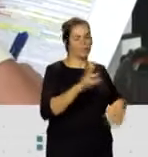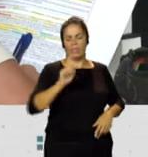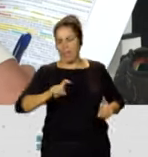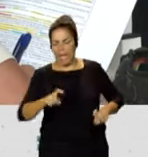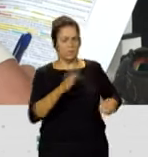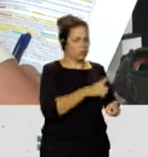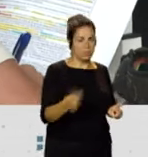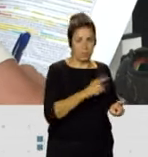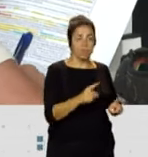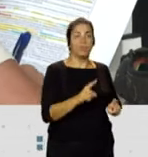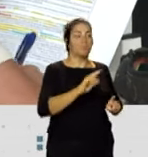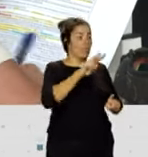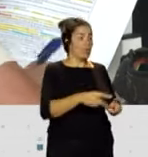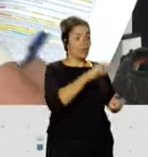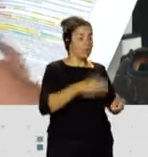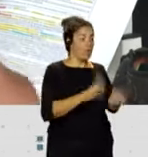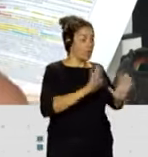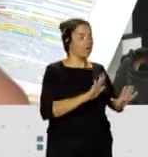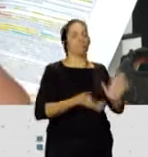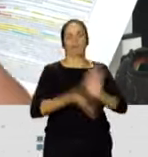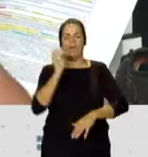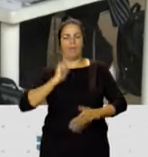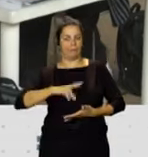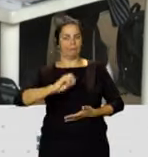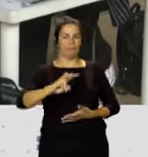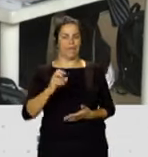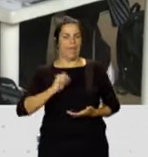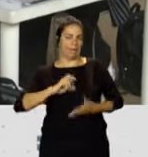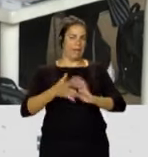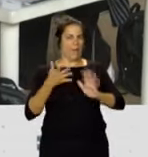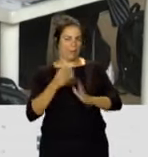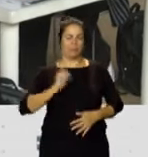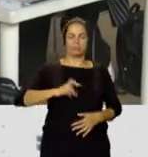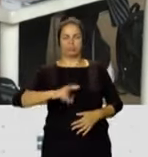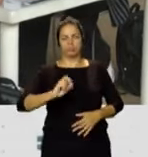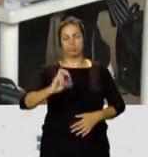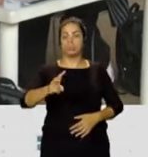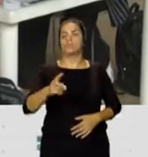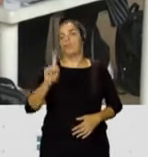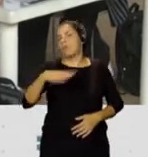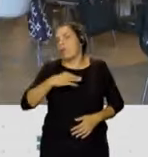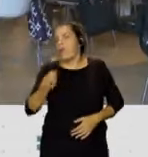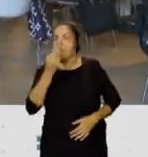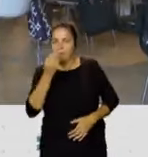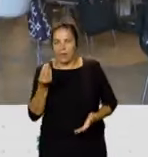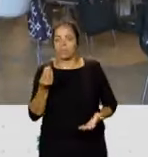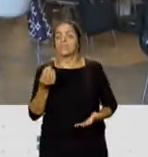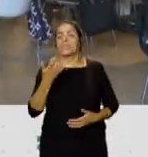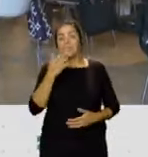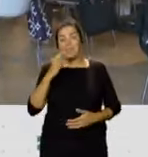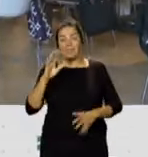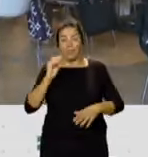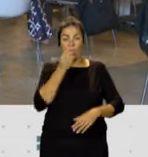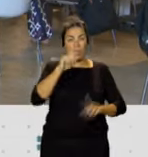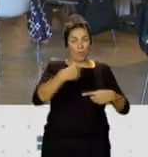vas a caminar a buen paso. Luego a lo mejor puedes alimentarte de alguna manera. Si haces una siesta, que no